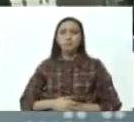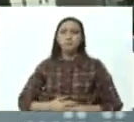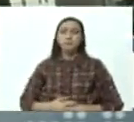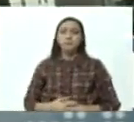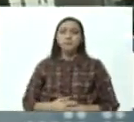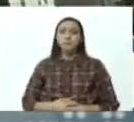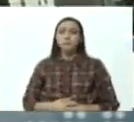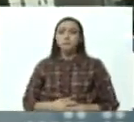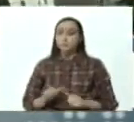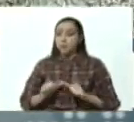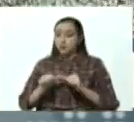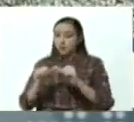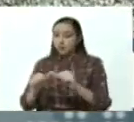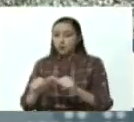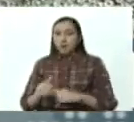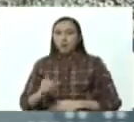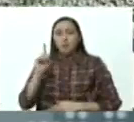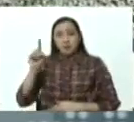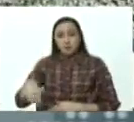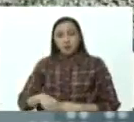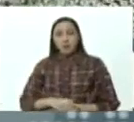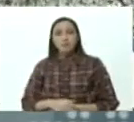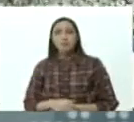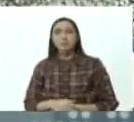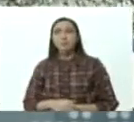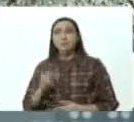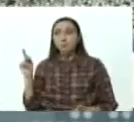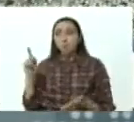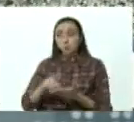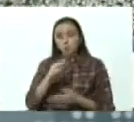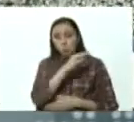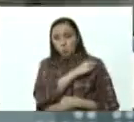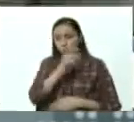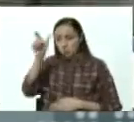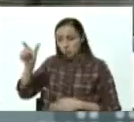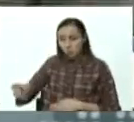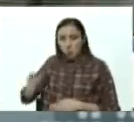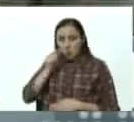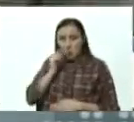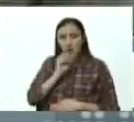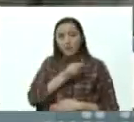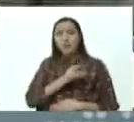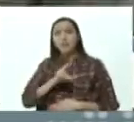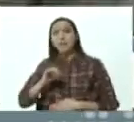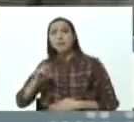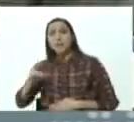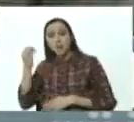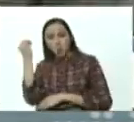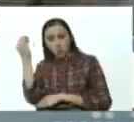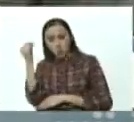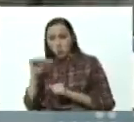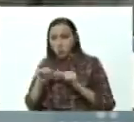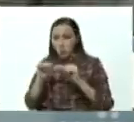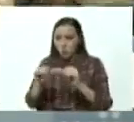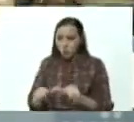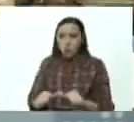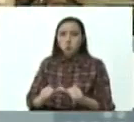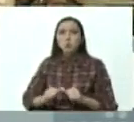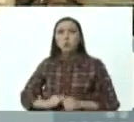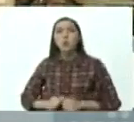De seguida va a estar el rector Quintero con unas intervenciones y luego continúa el programa.